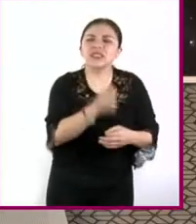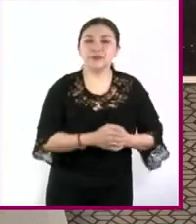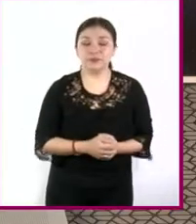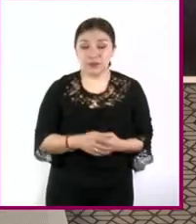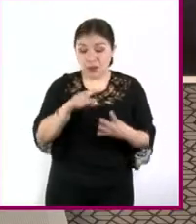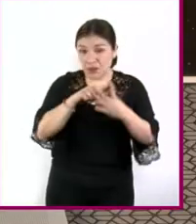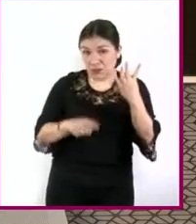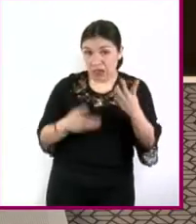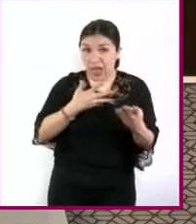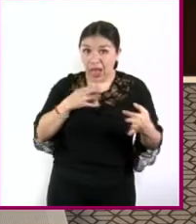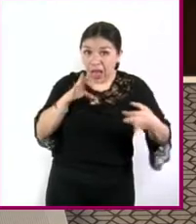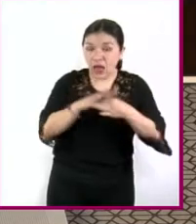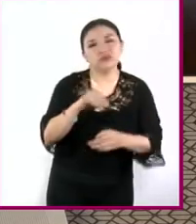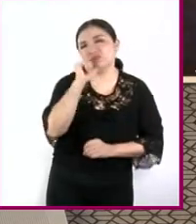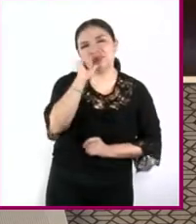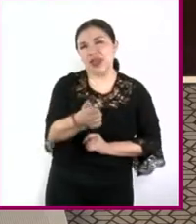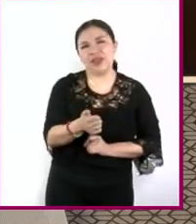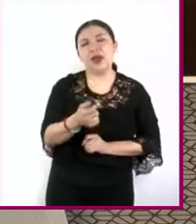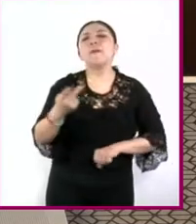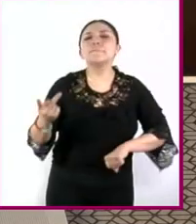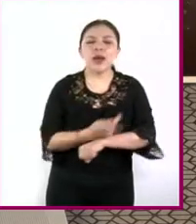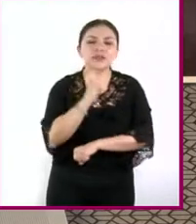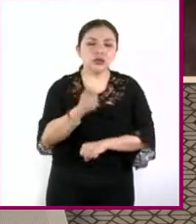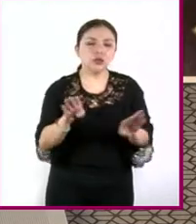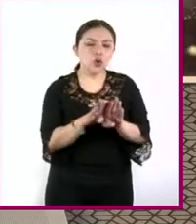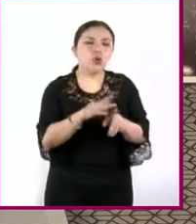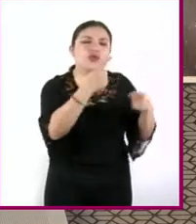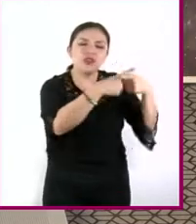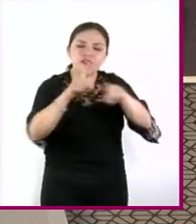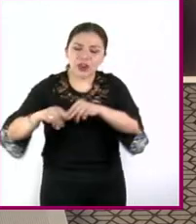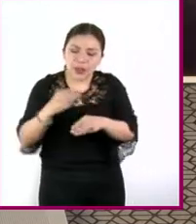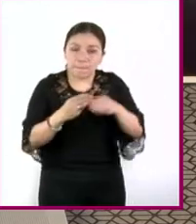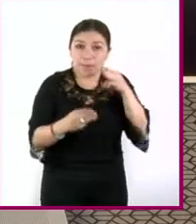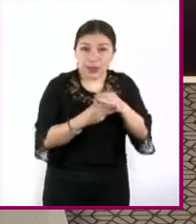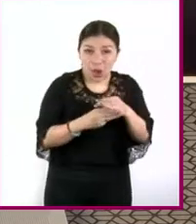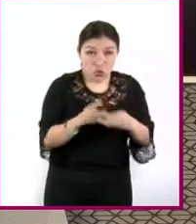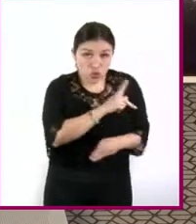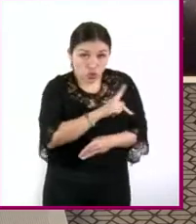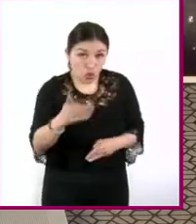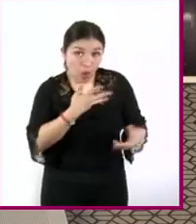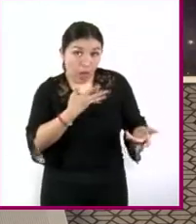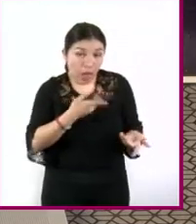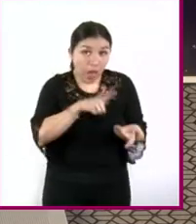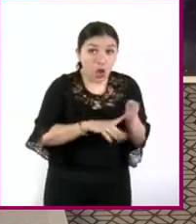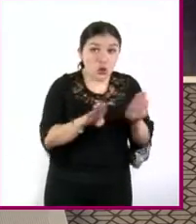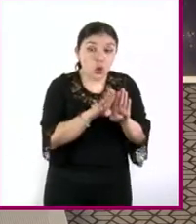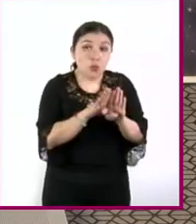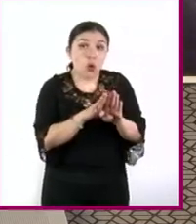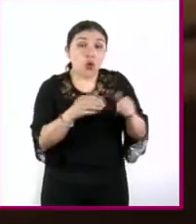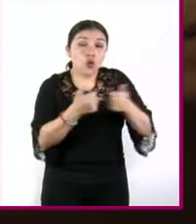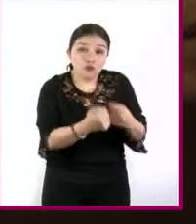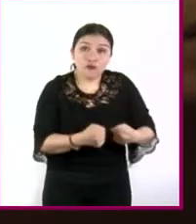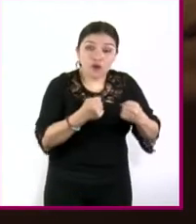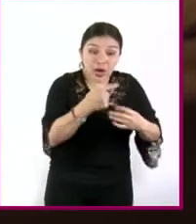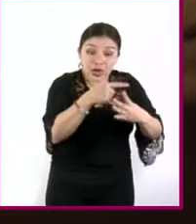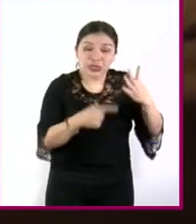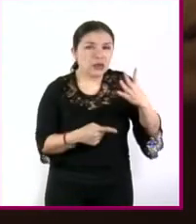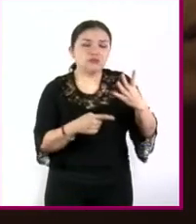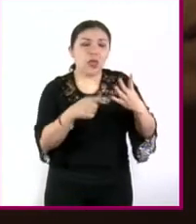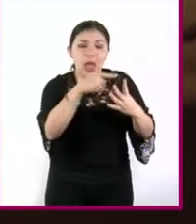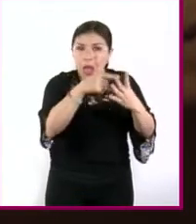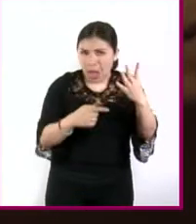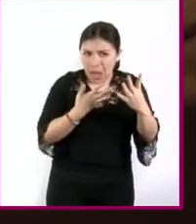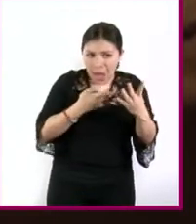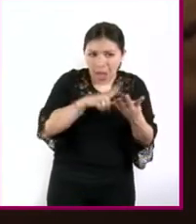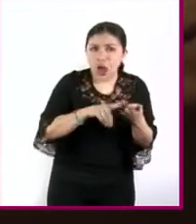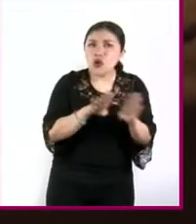interactúan entre ellas lo que ocurre es que de los distintos componentes no todos actúan de la misma manera con las diferentes fuerzas entre las fuerzas por sí mismas